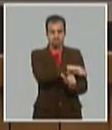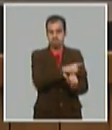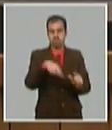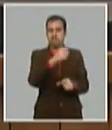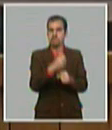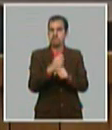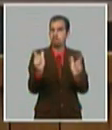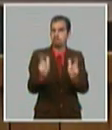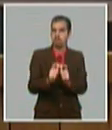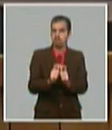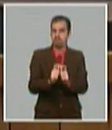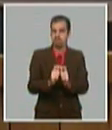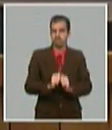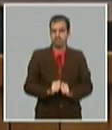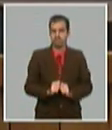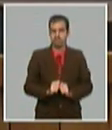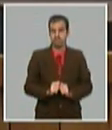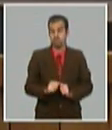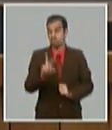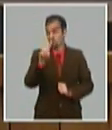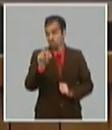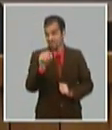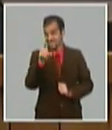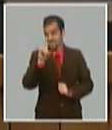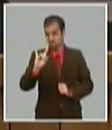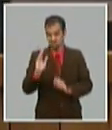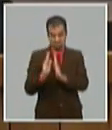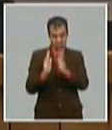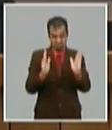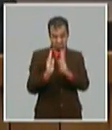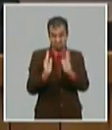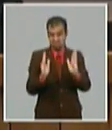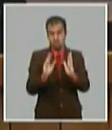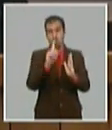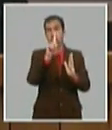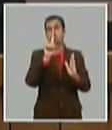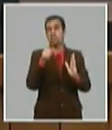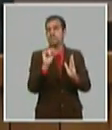entonces la economía se contrajo en el 2019 el tercer trimestre un 1,7%